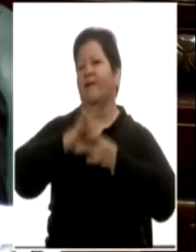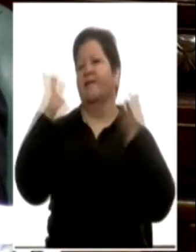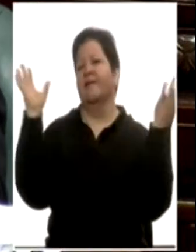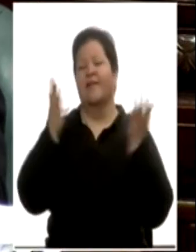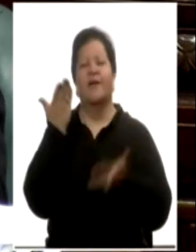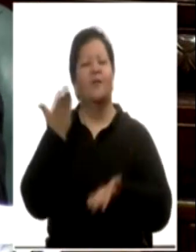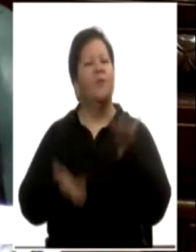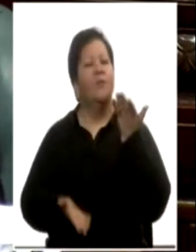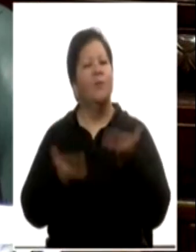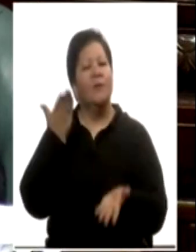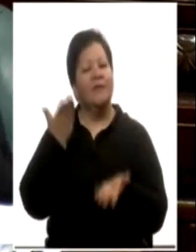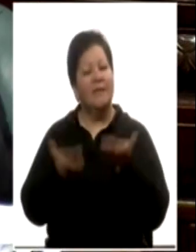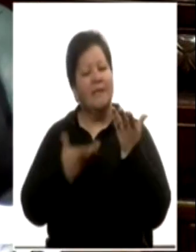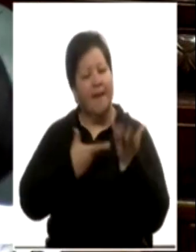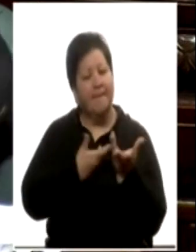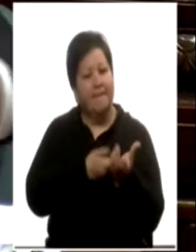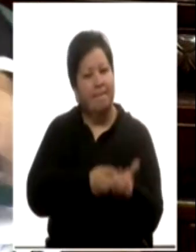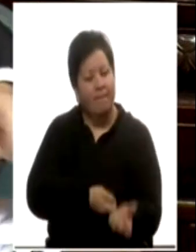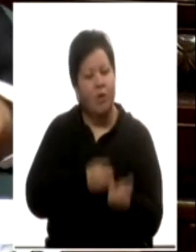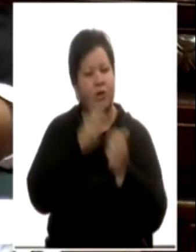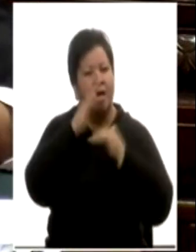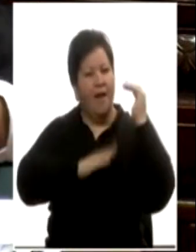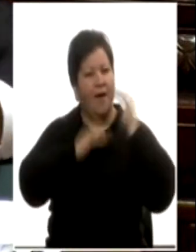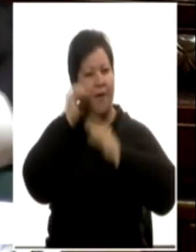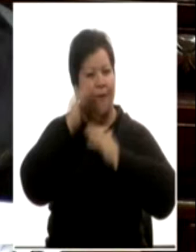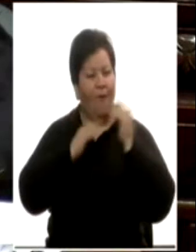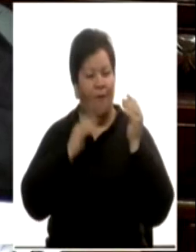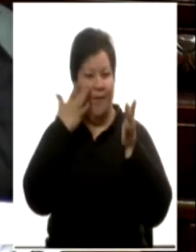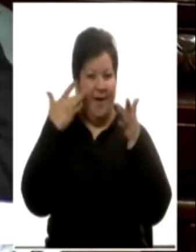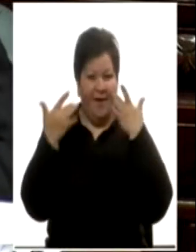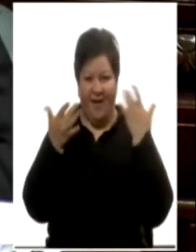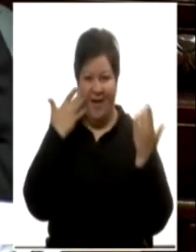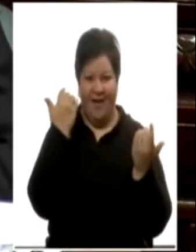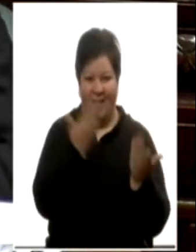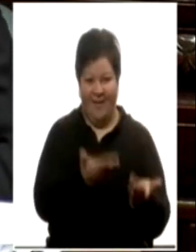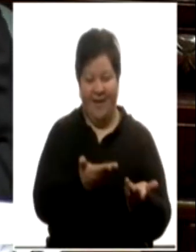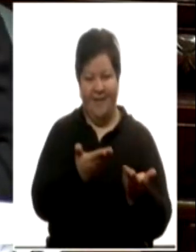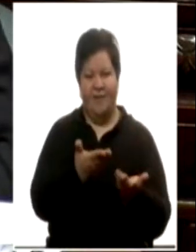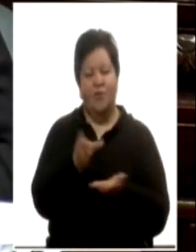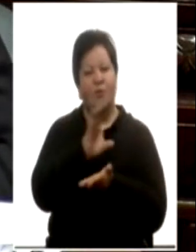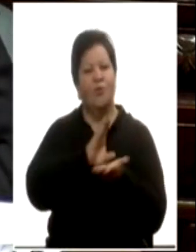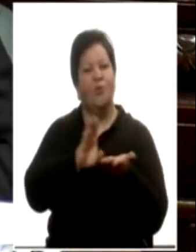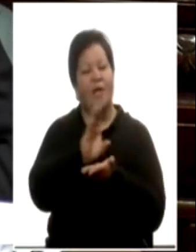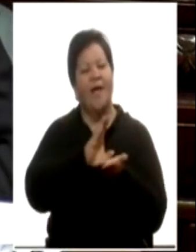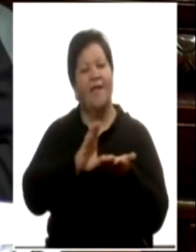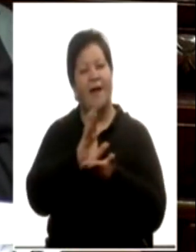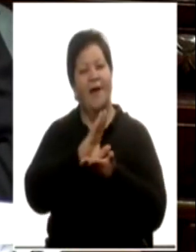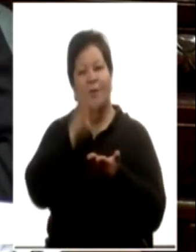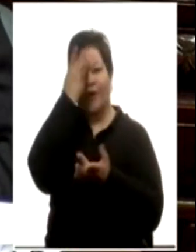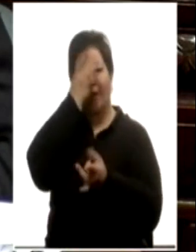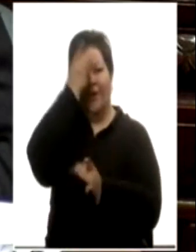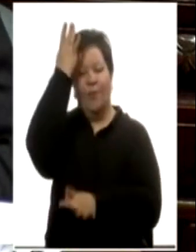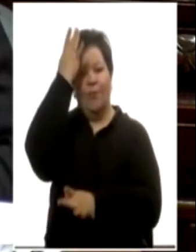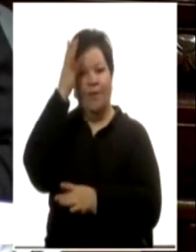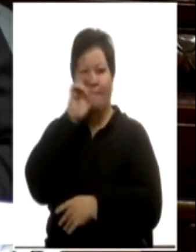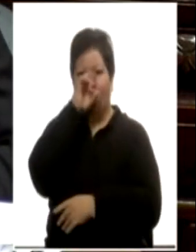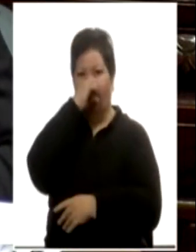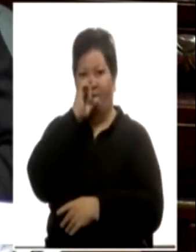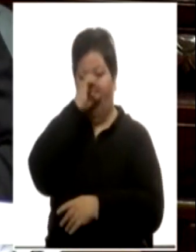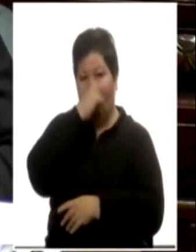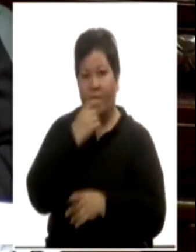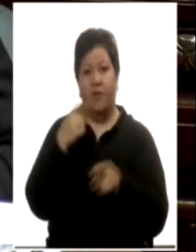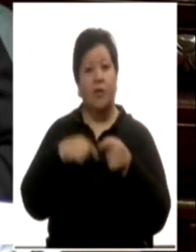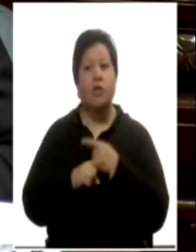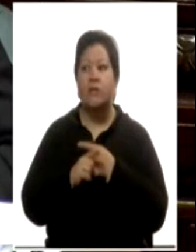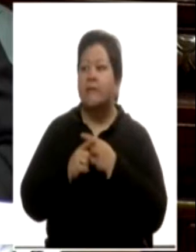plena justicia y adhesión a su obra que oportunamente fue declarado ciudadano ilustre de Montevideo. Señora Presidenta, sentíamos que